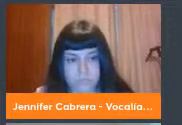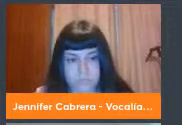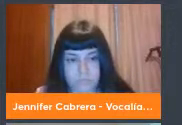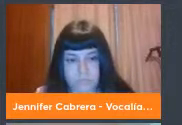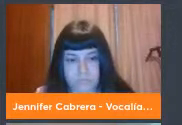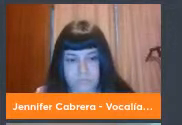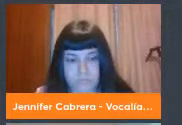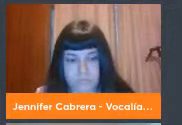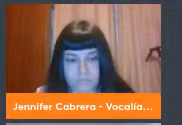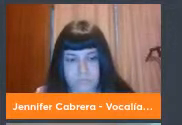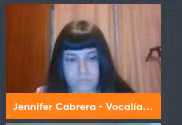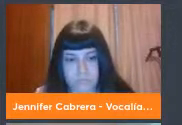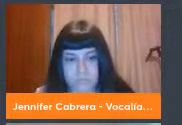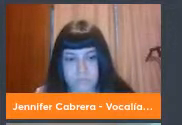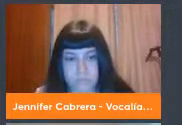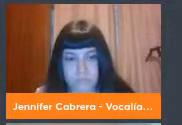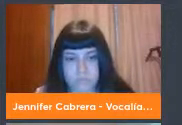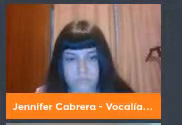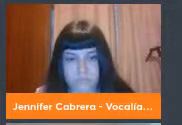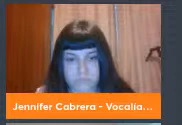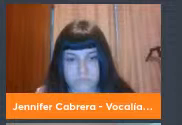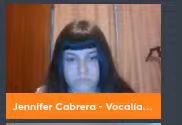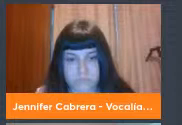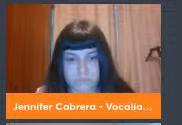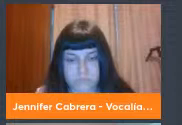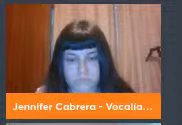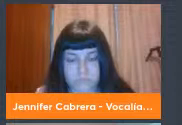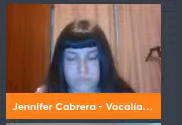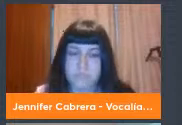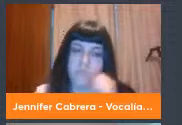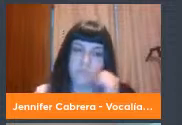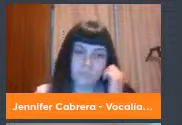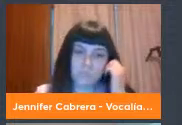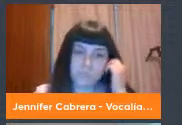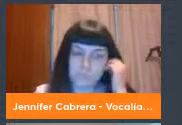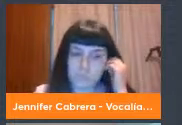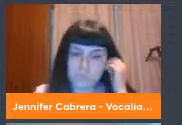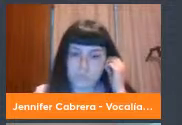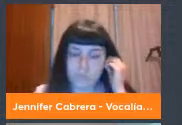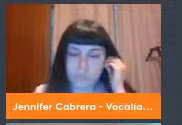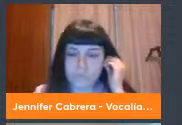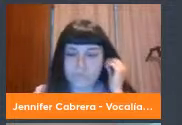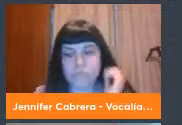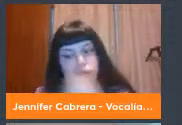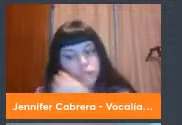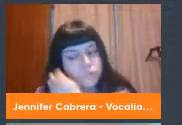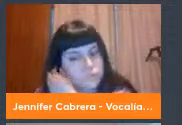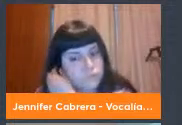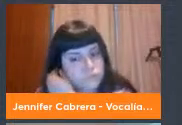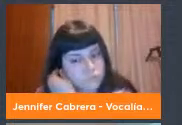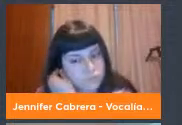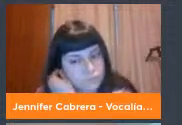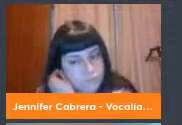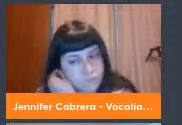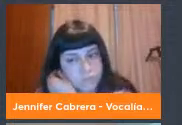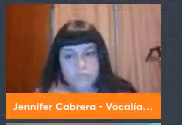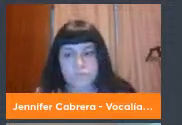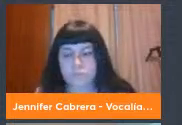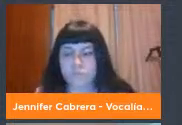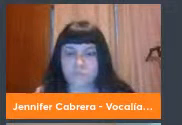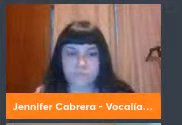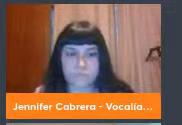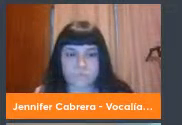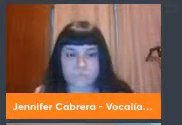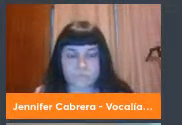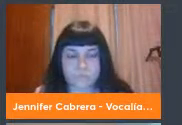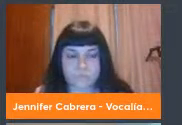universidades y cómo estas también tienen la posibilidad de desarrollar planes y programas como vamos a ver adelante que nos llevan hacia un lado o hacia